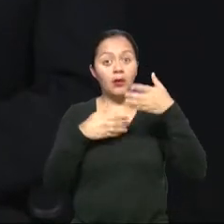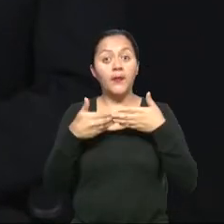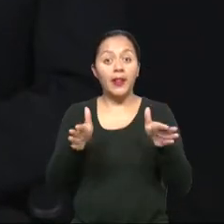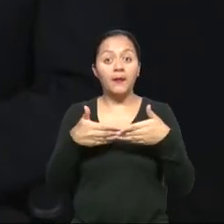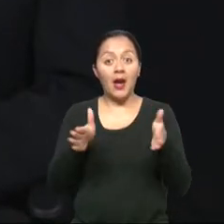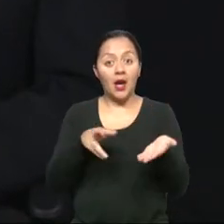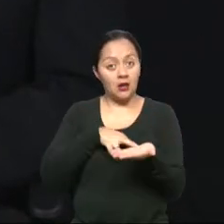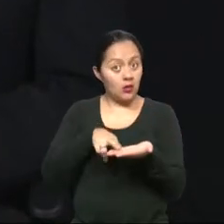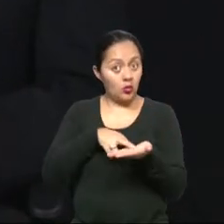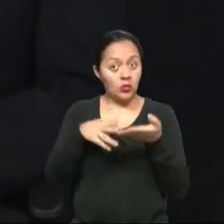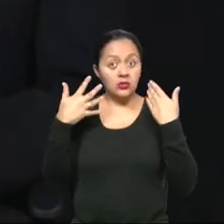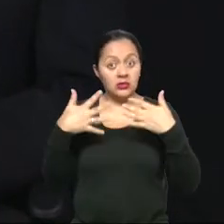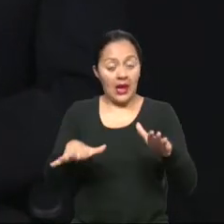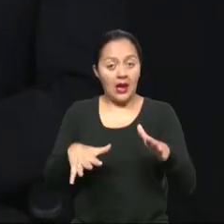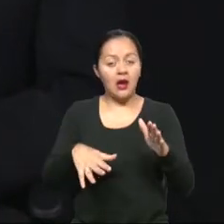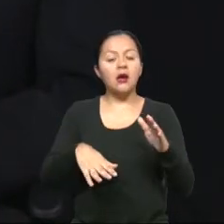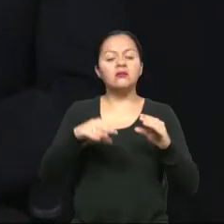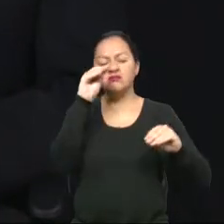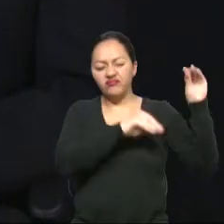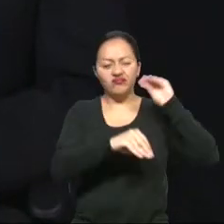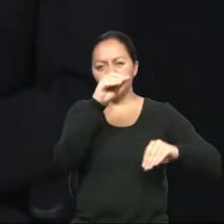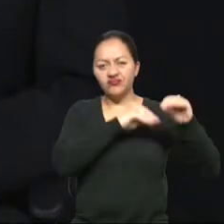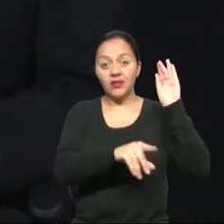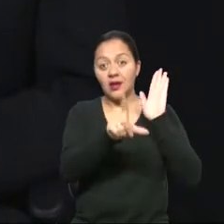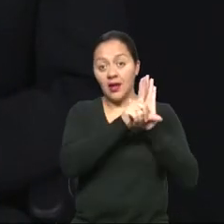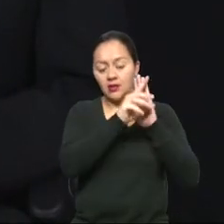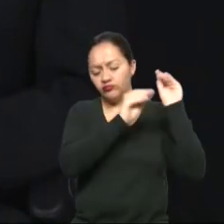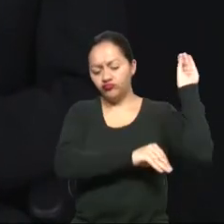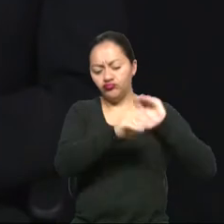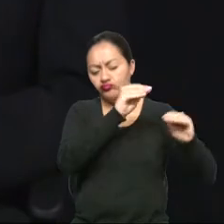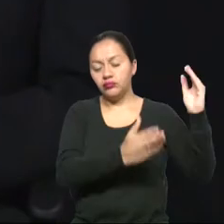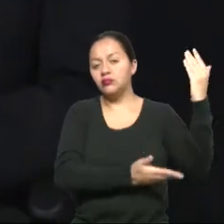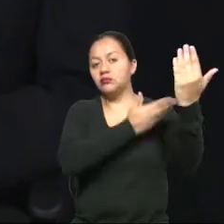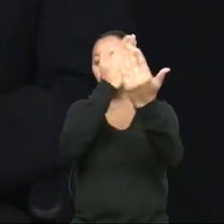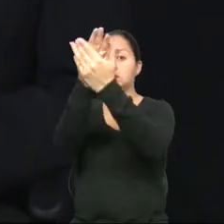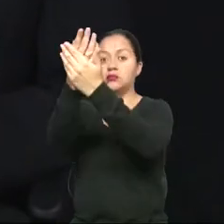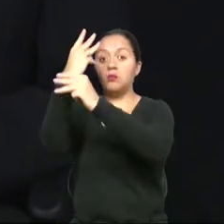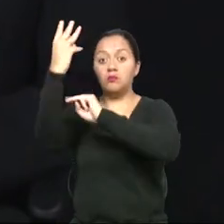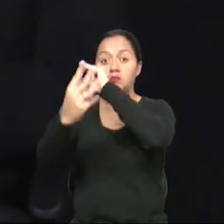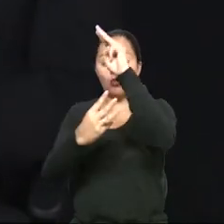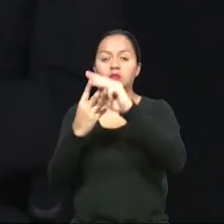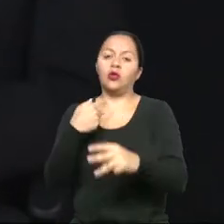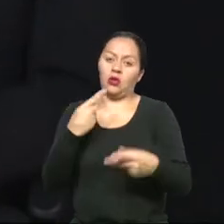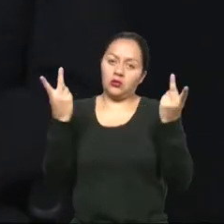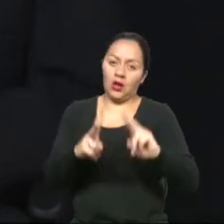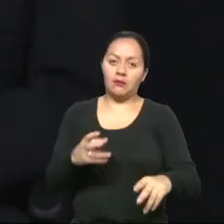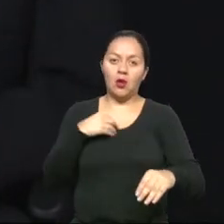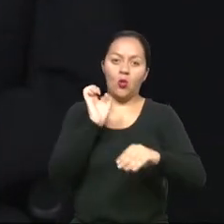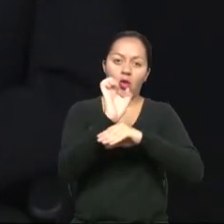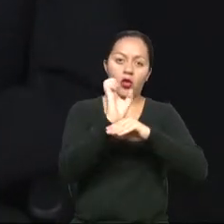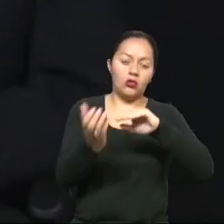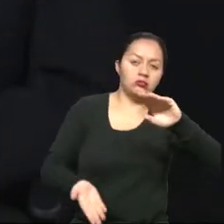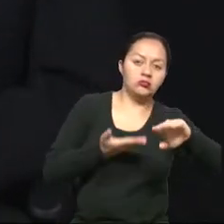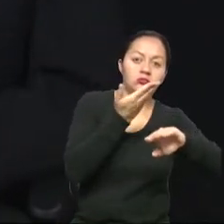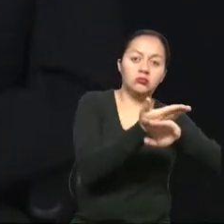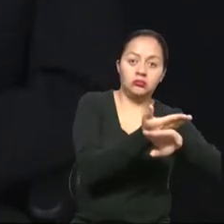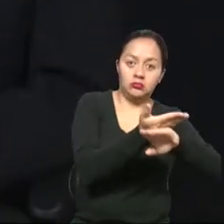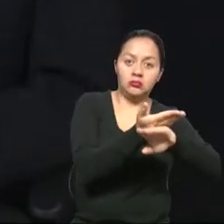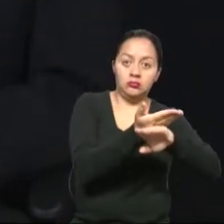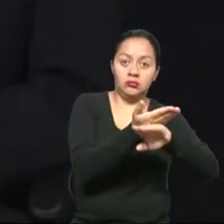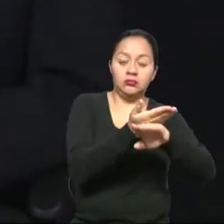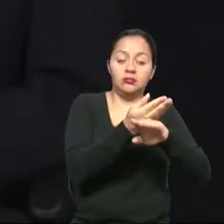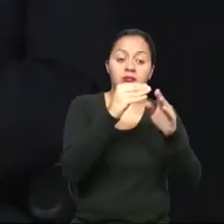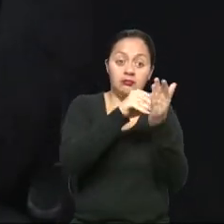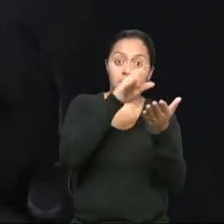nosotros estamos viendo que esa norma que se está discutiendo en el mundo, nosotros podemos dar nuestros comentarios directamente como Ecuador para que cuando la